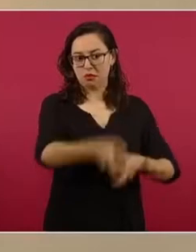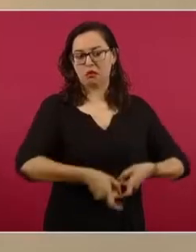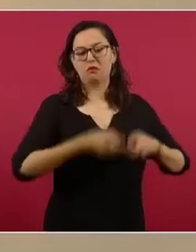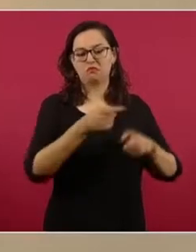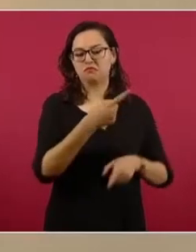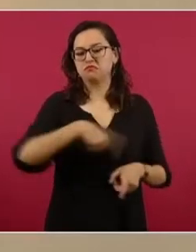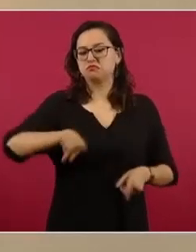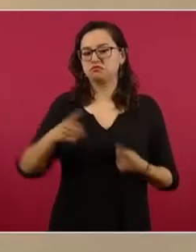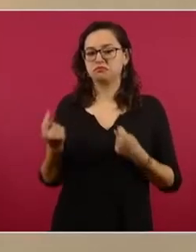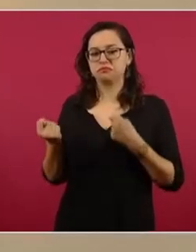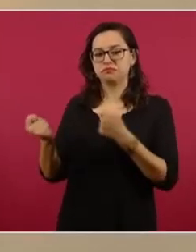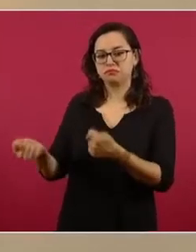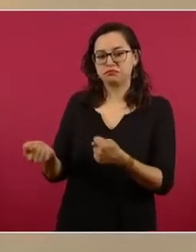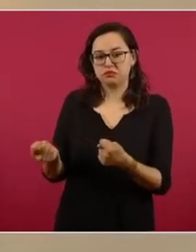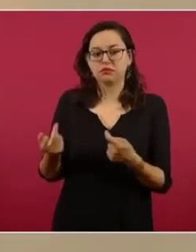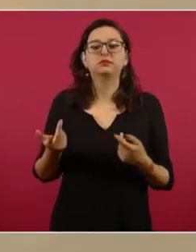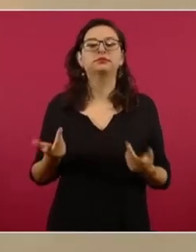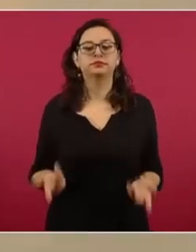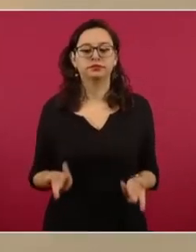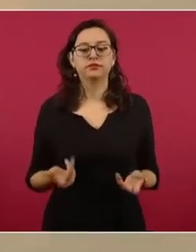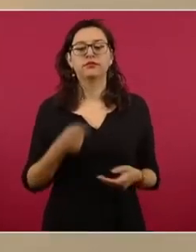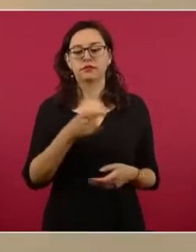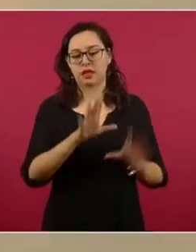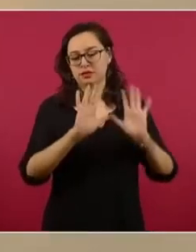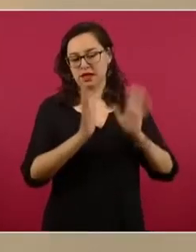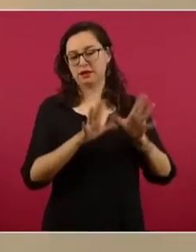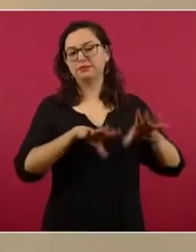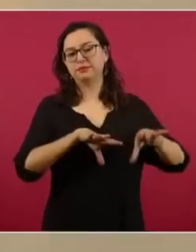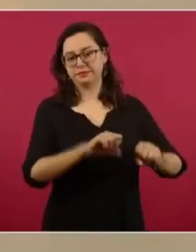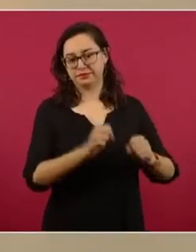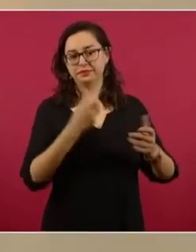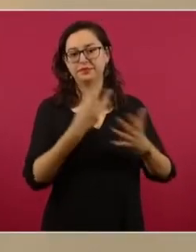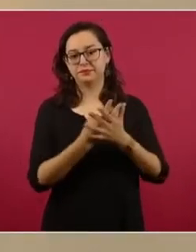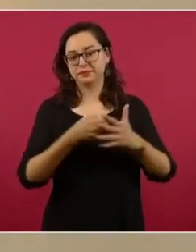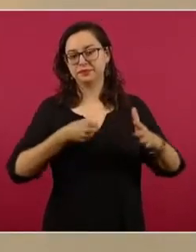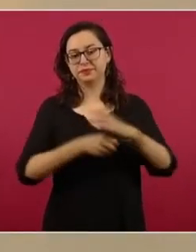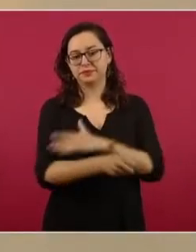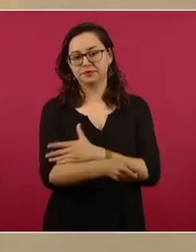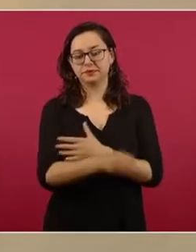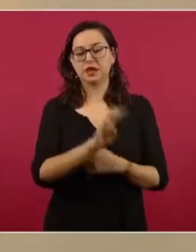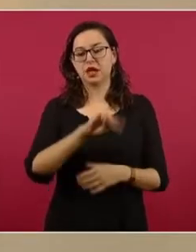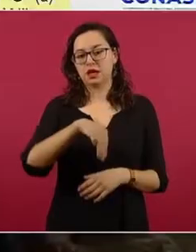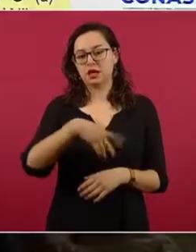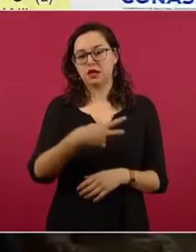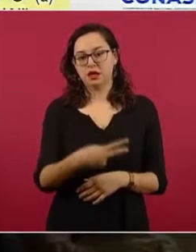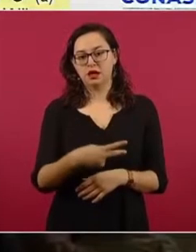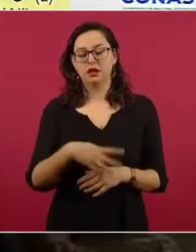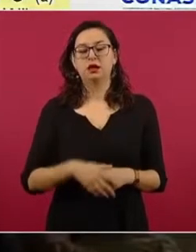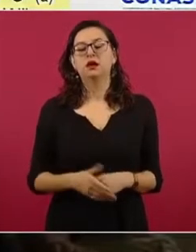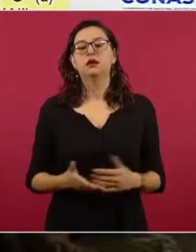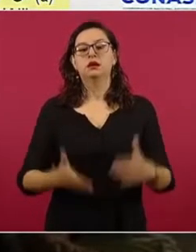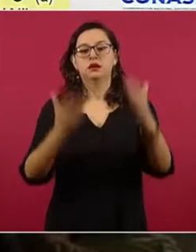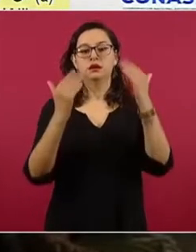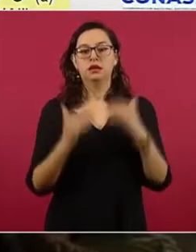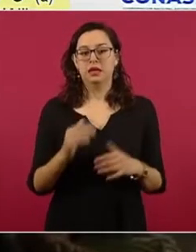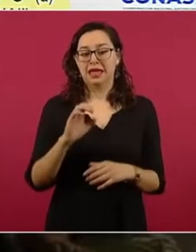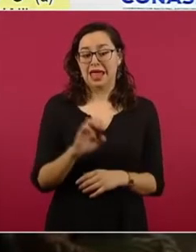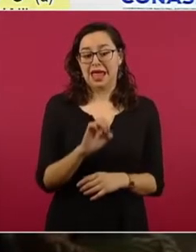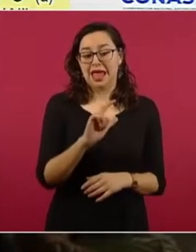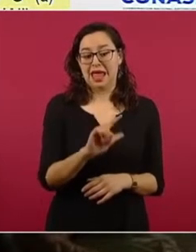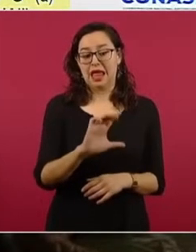Baja California. Ya fue puesto a disposición del Ministerio Público. Siguiente. Esta es la detención del Chay,